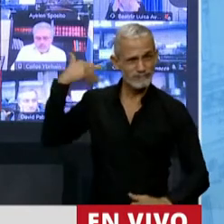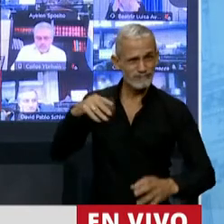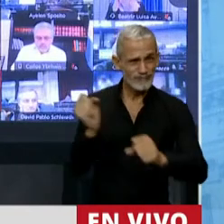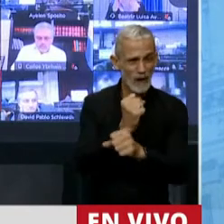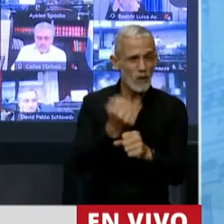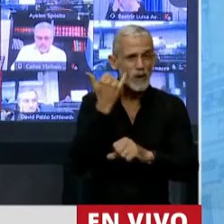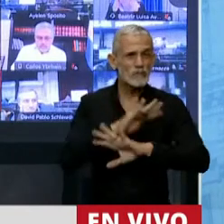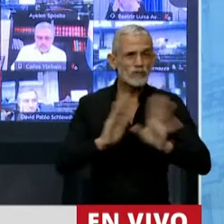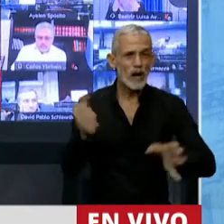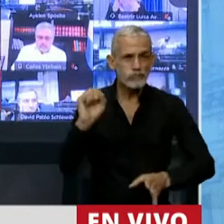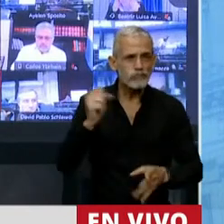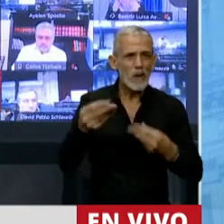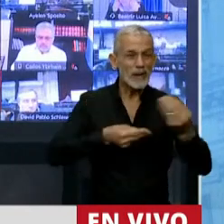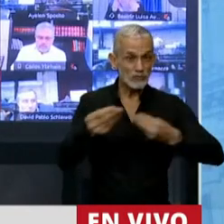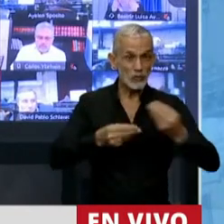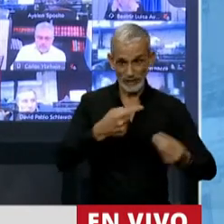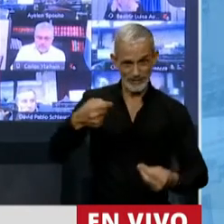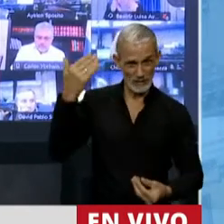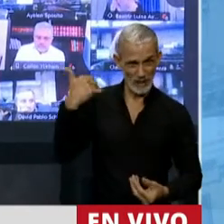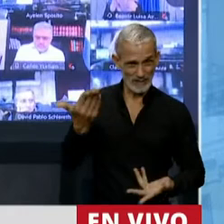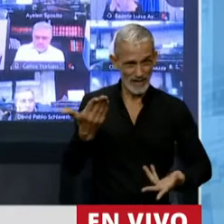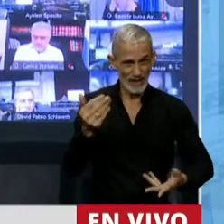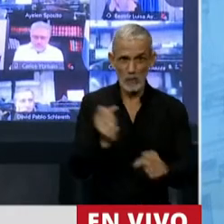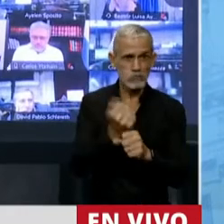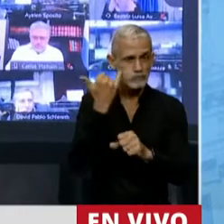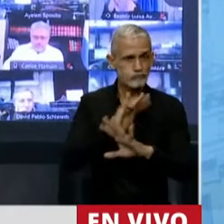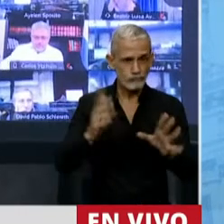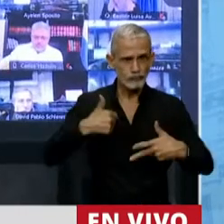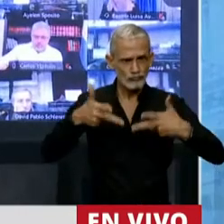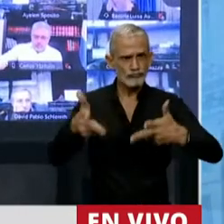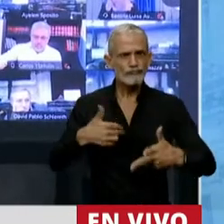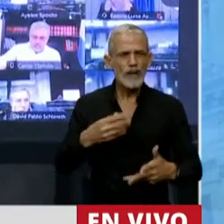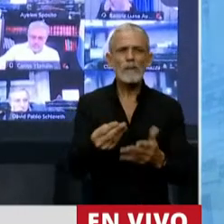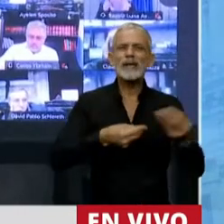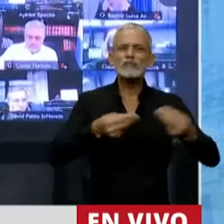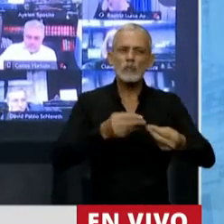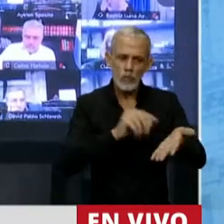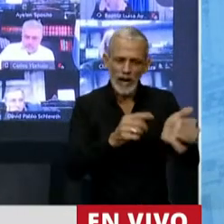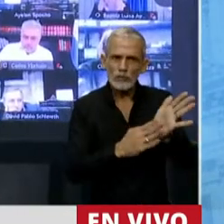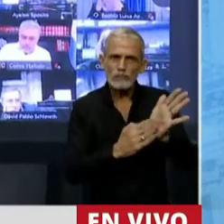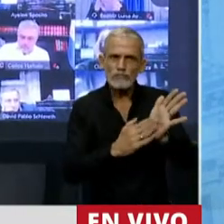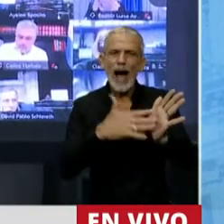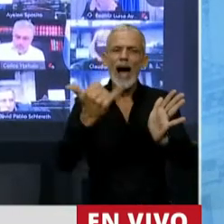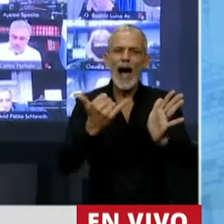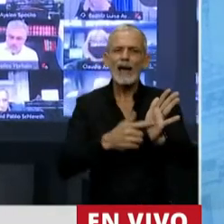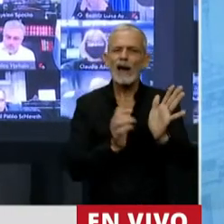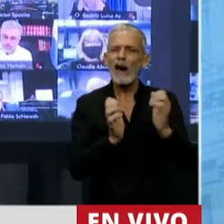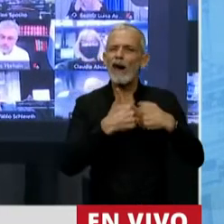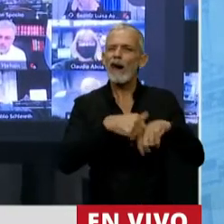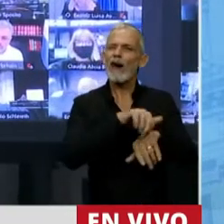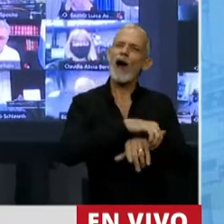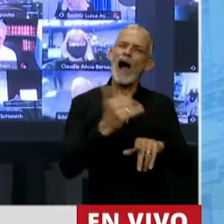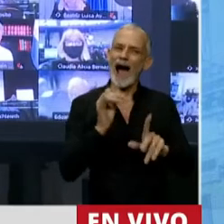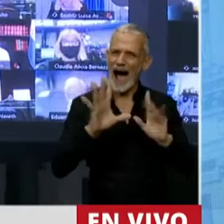el presupuesto la semana pasada, yo dije que el presupuesto tenía algo escondido